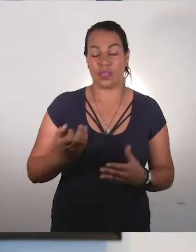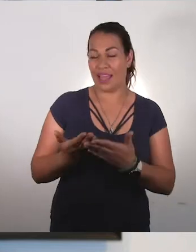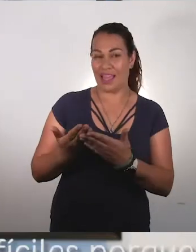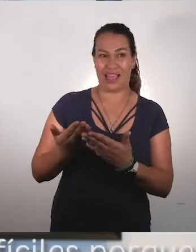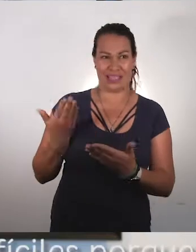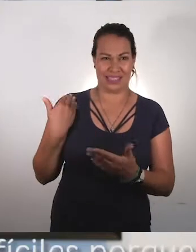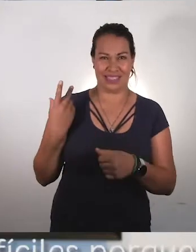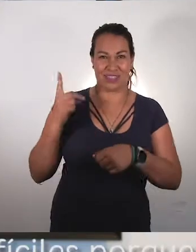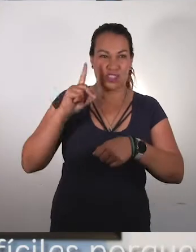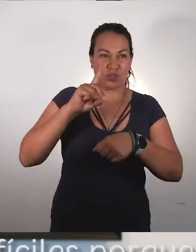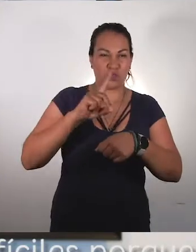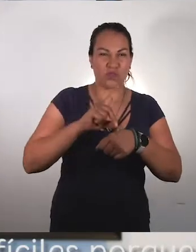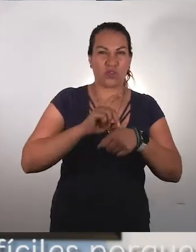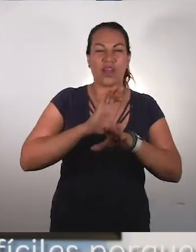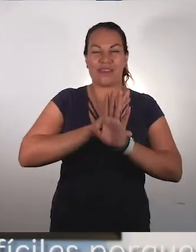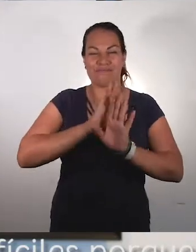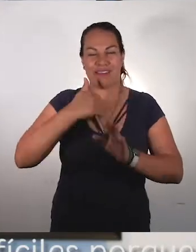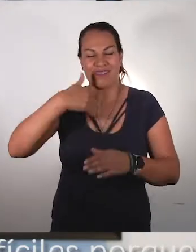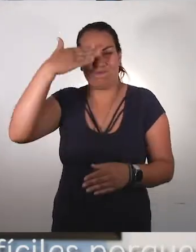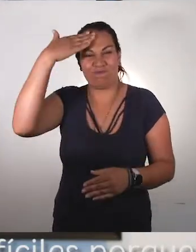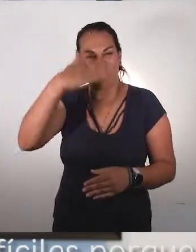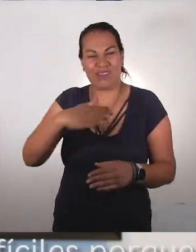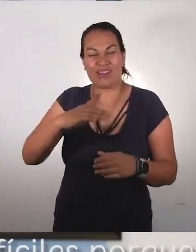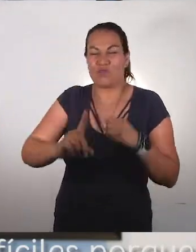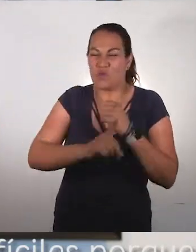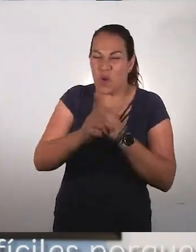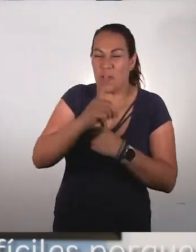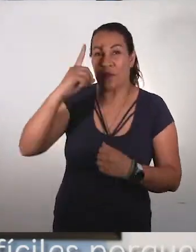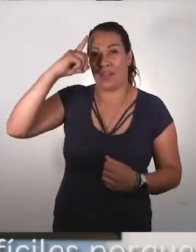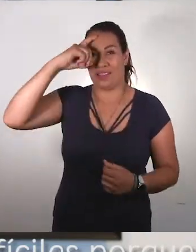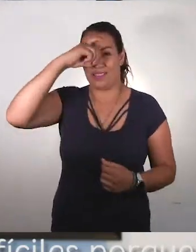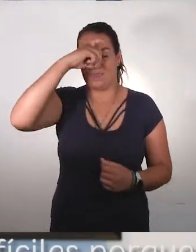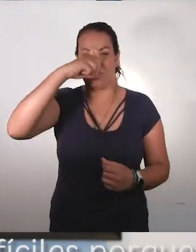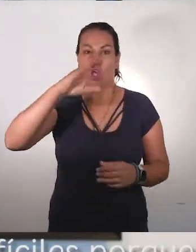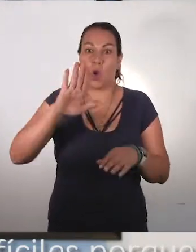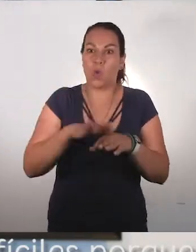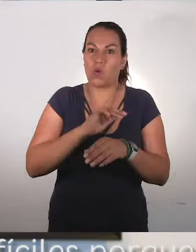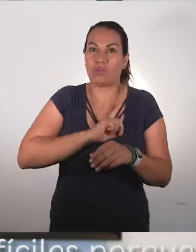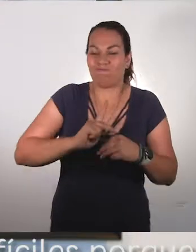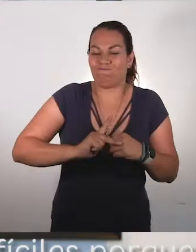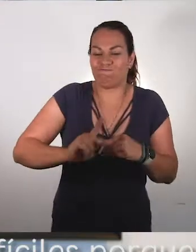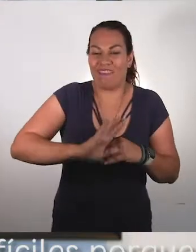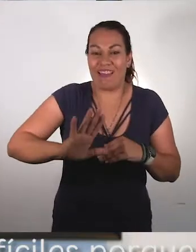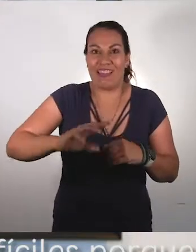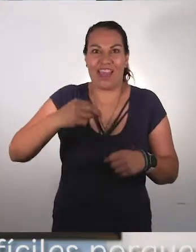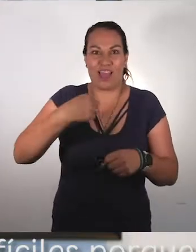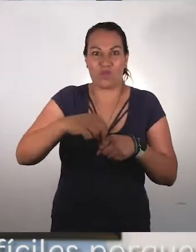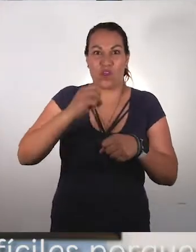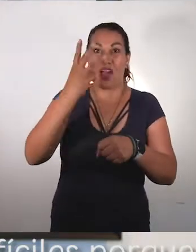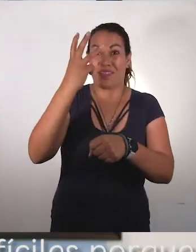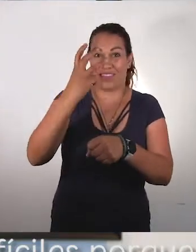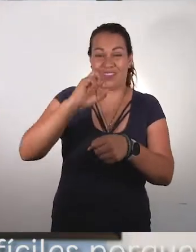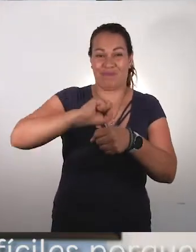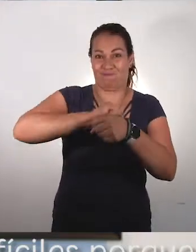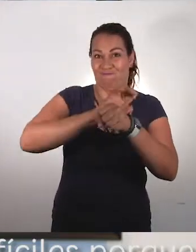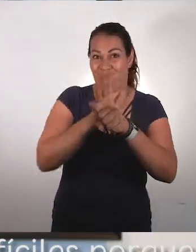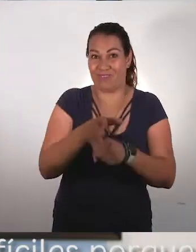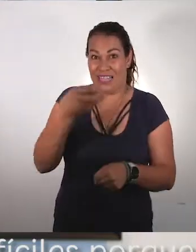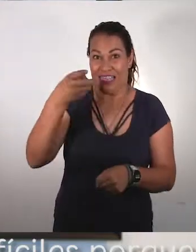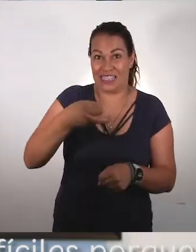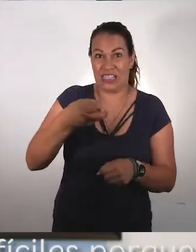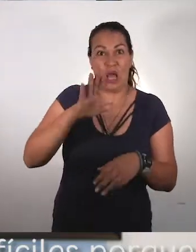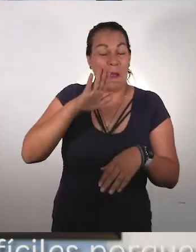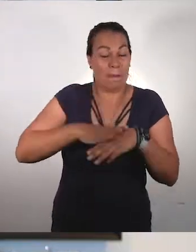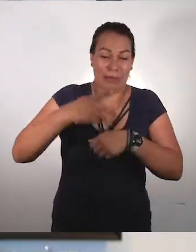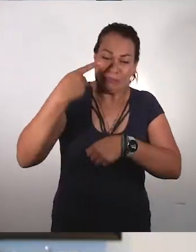Hace unos días anticipamos que se venían días difíciles porque entrábamos a la etapa 3 de la pandemia por